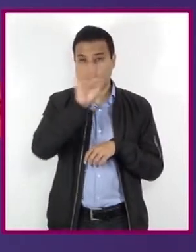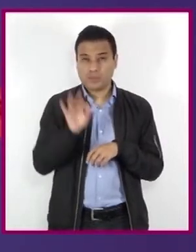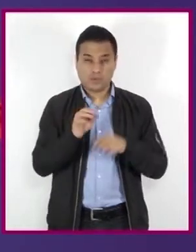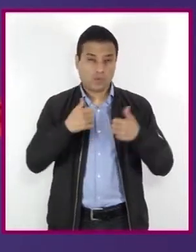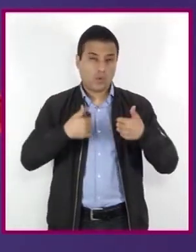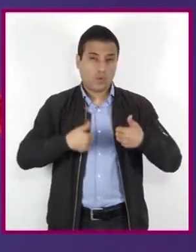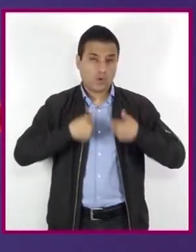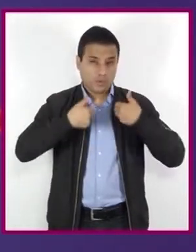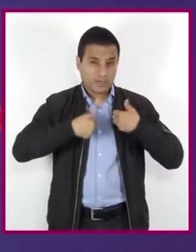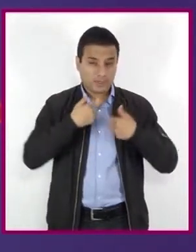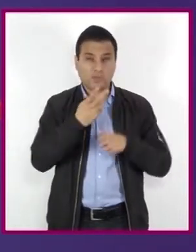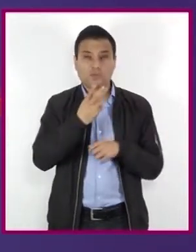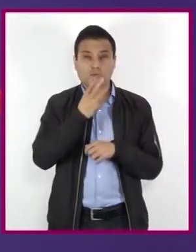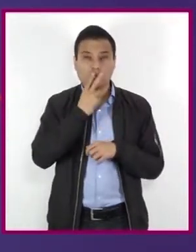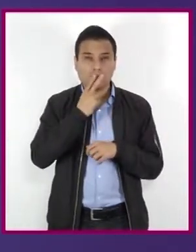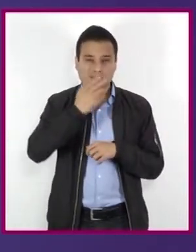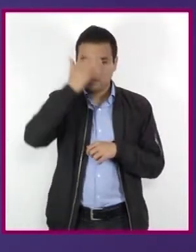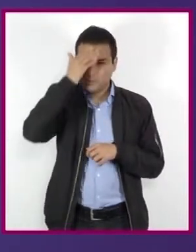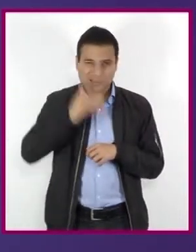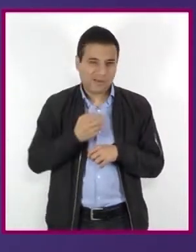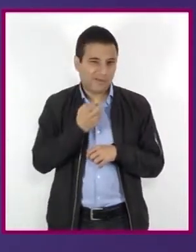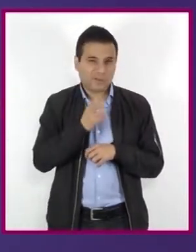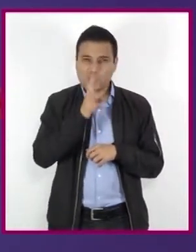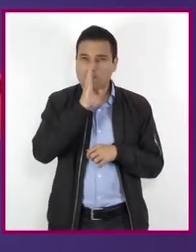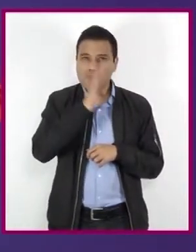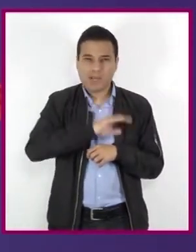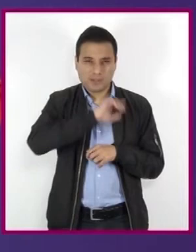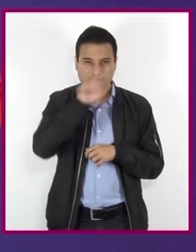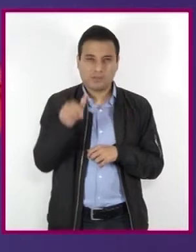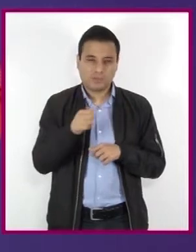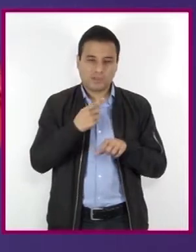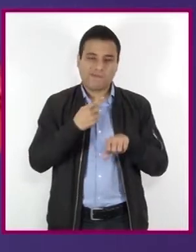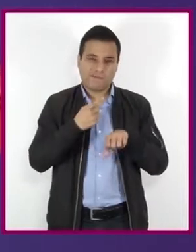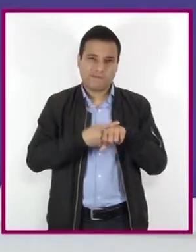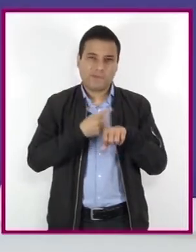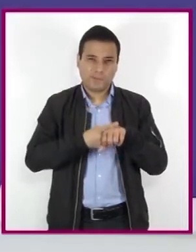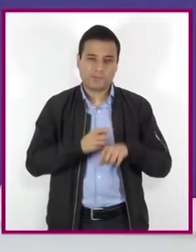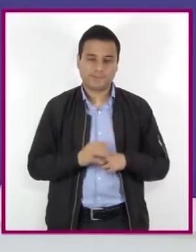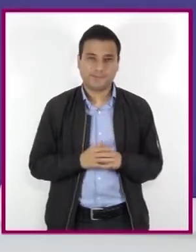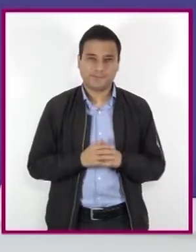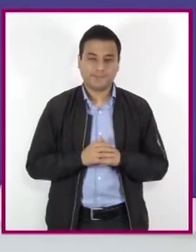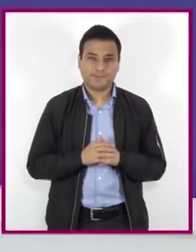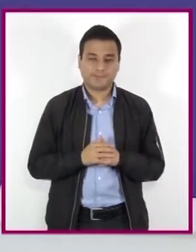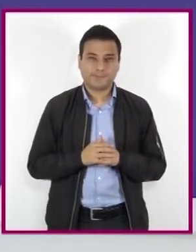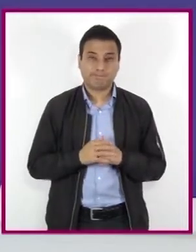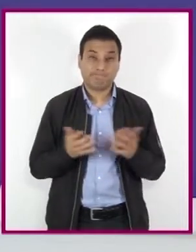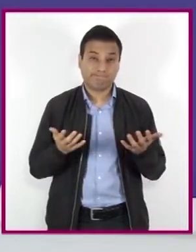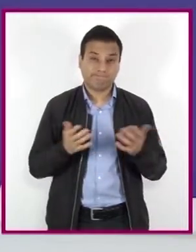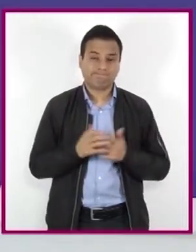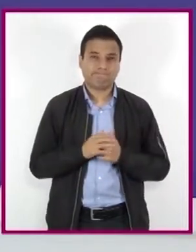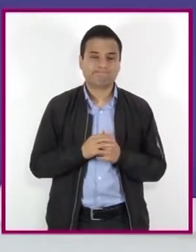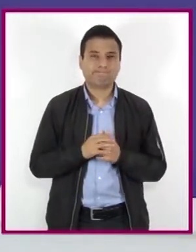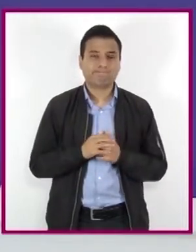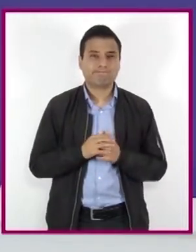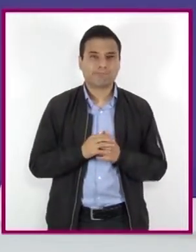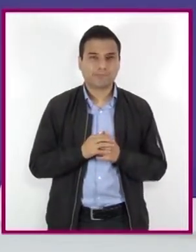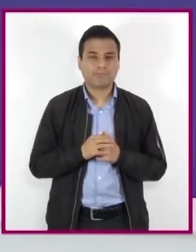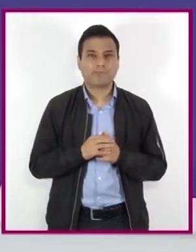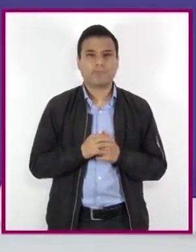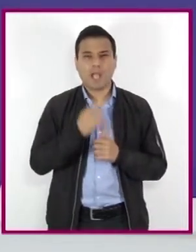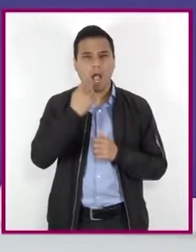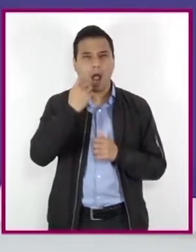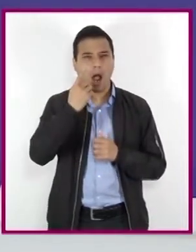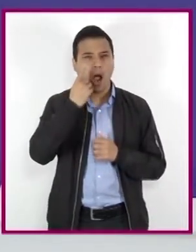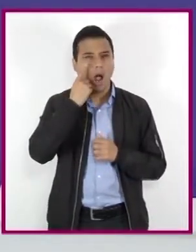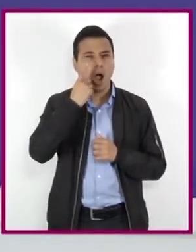adolescentes saben que esta adicción provoca serias enfermedades. En conclusión, el mayor índice de